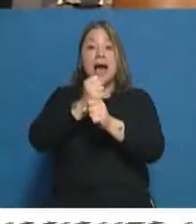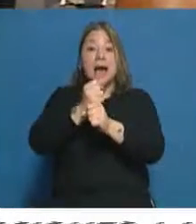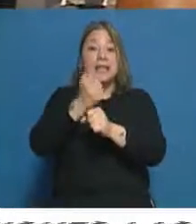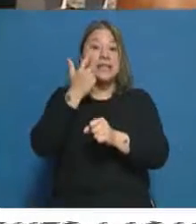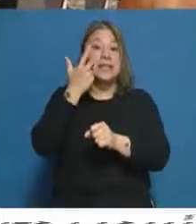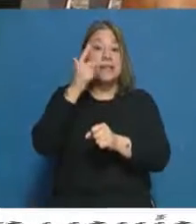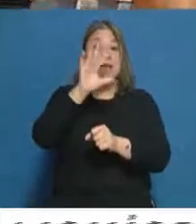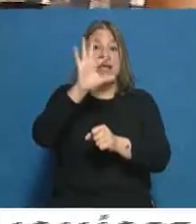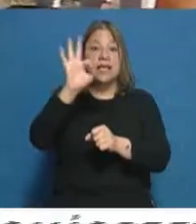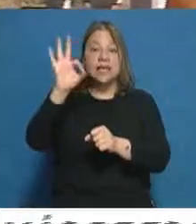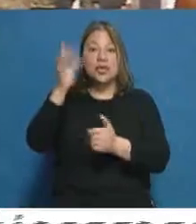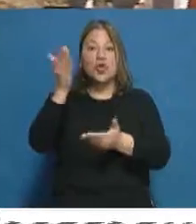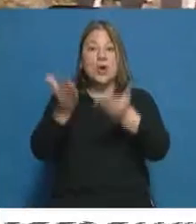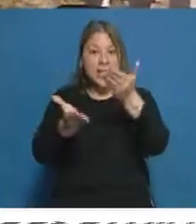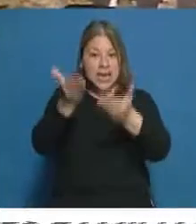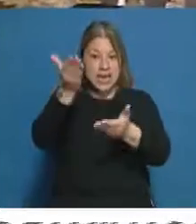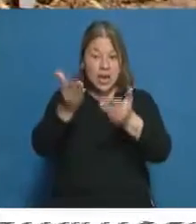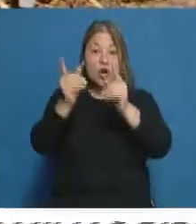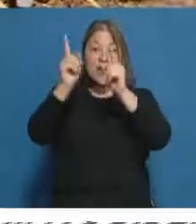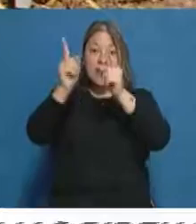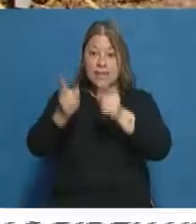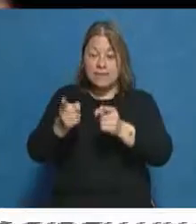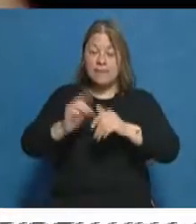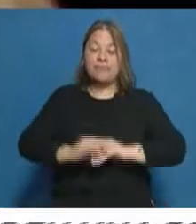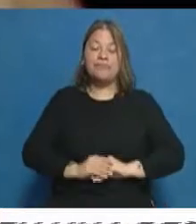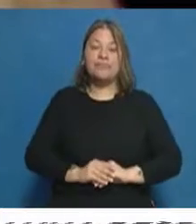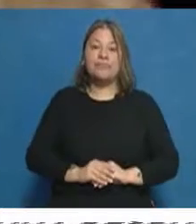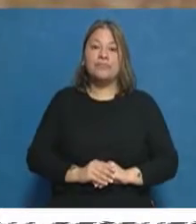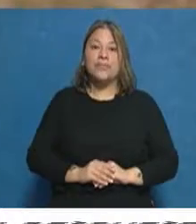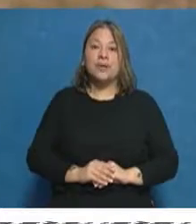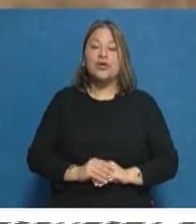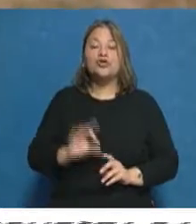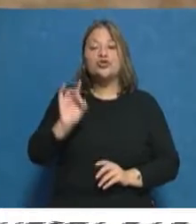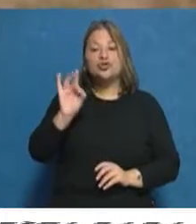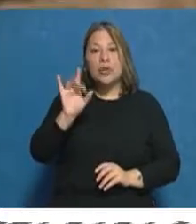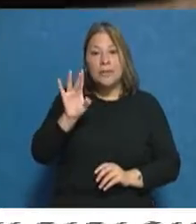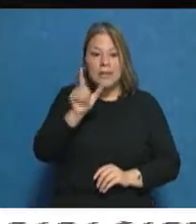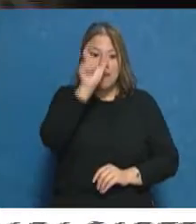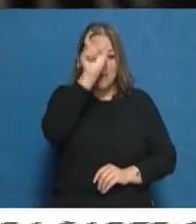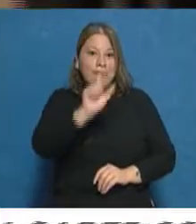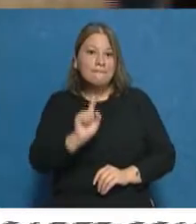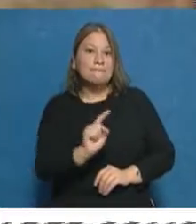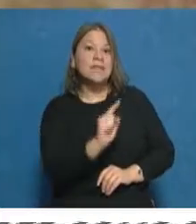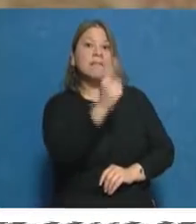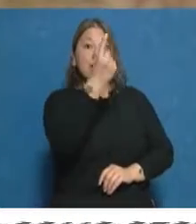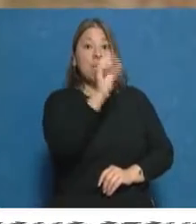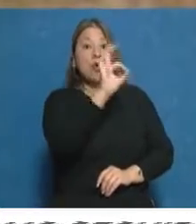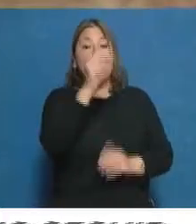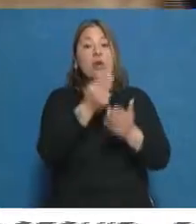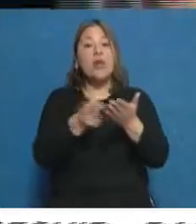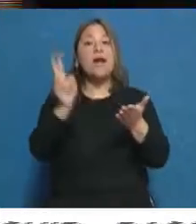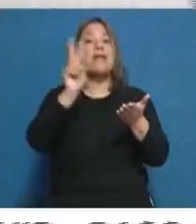kilos, ¿no? Y también solo para aquellos que la saquen por primera vez o la renueven